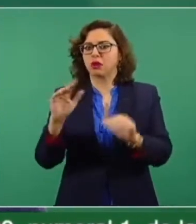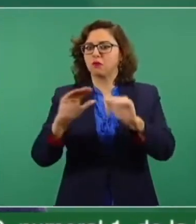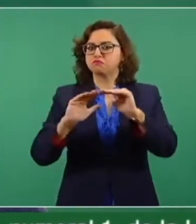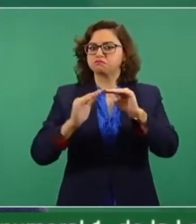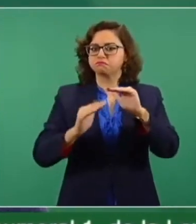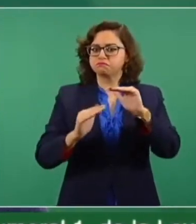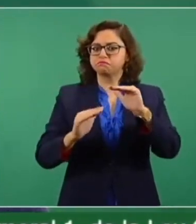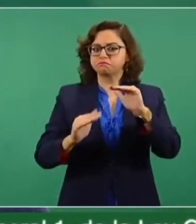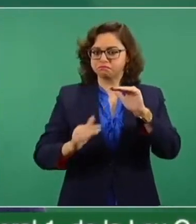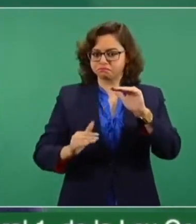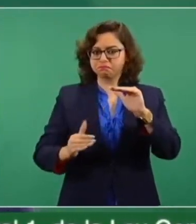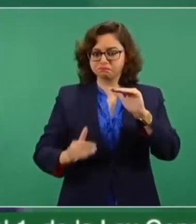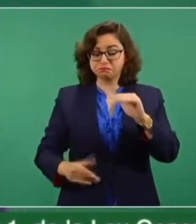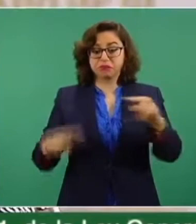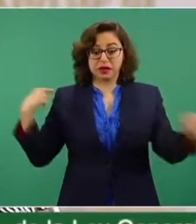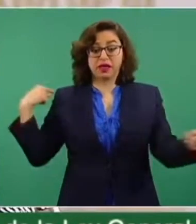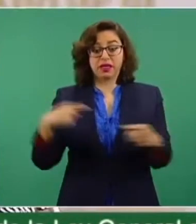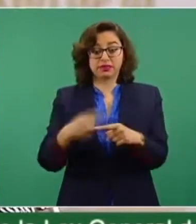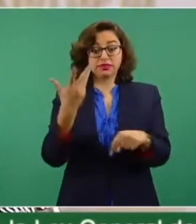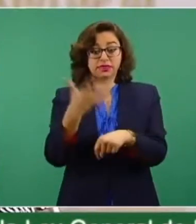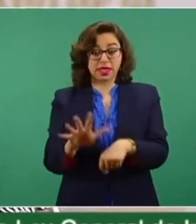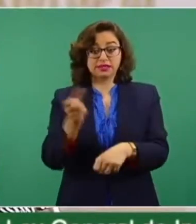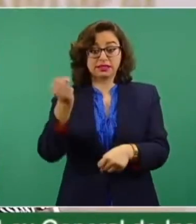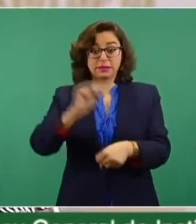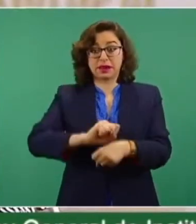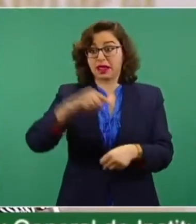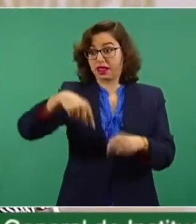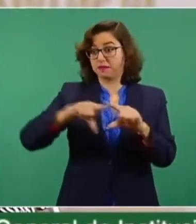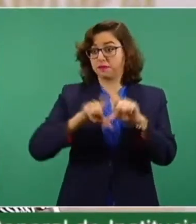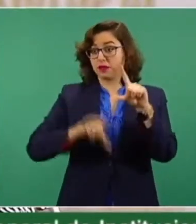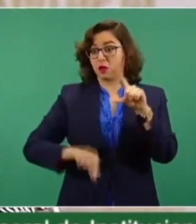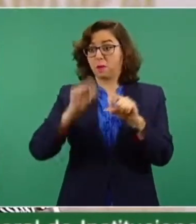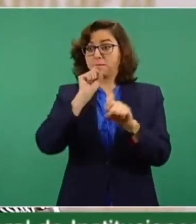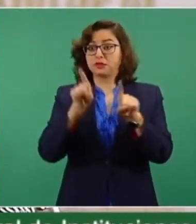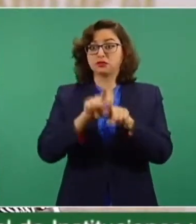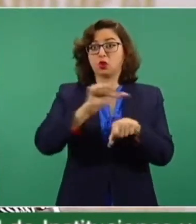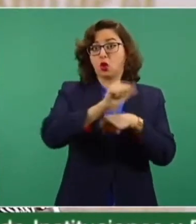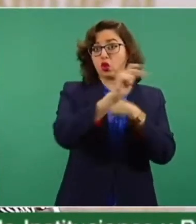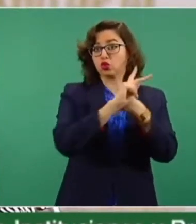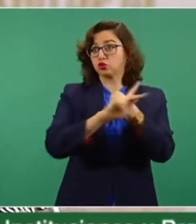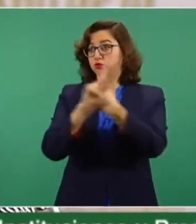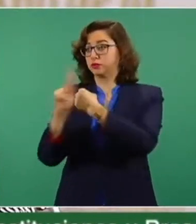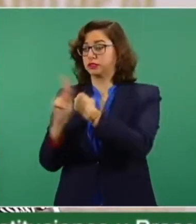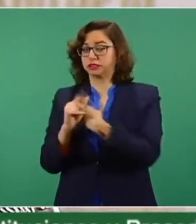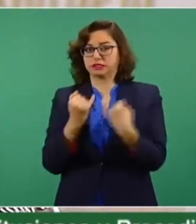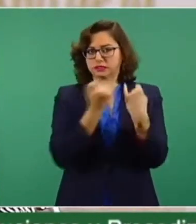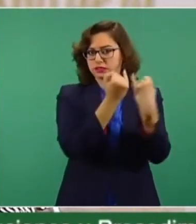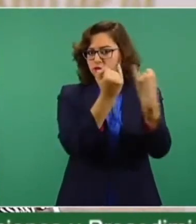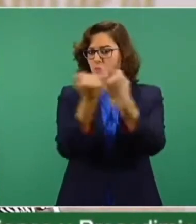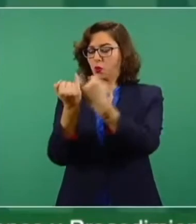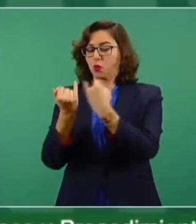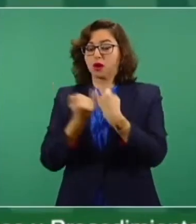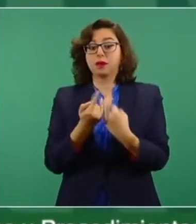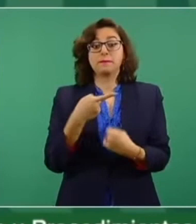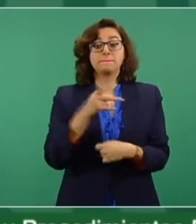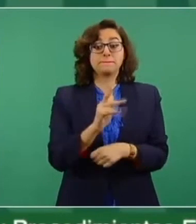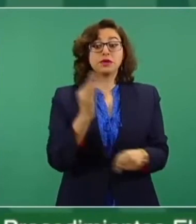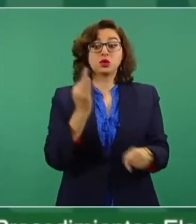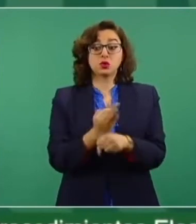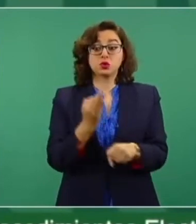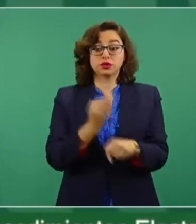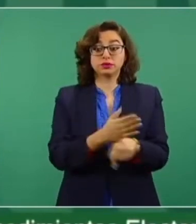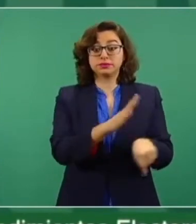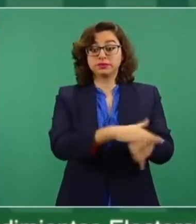Sin embargo, aprovecho la ocasión nuevamente para hacer un llamado a la población a no